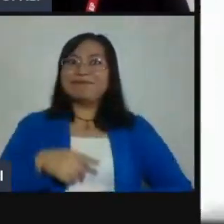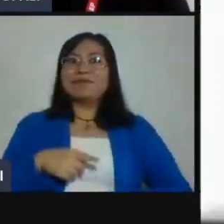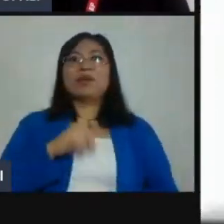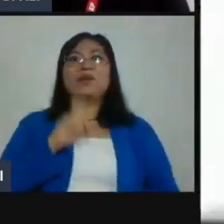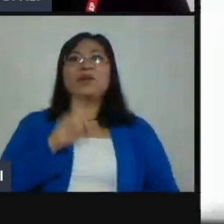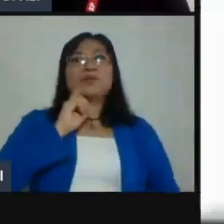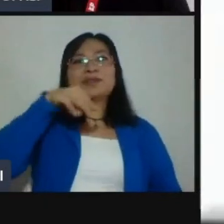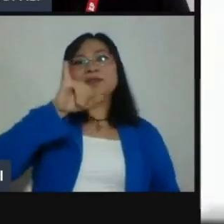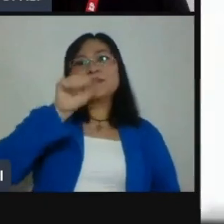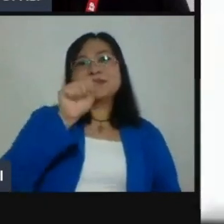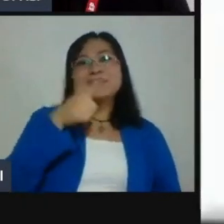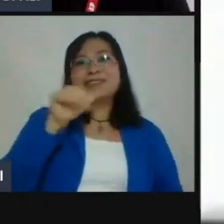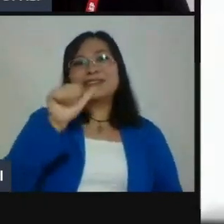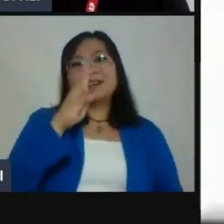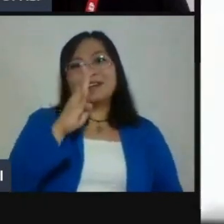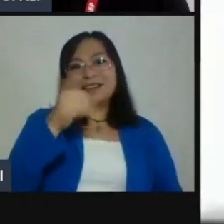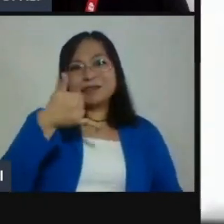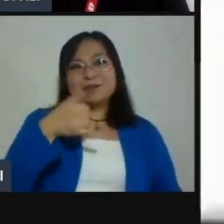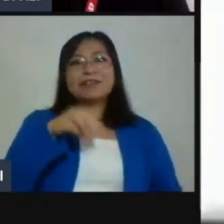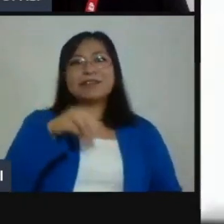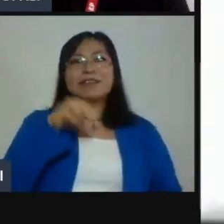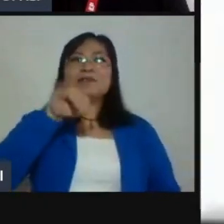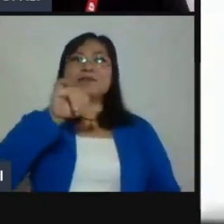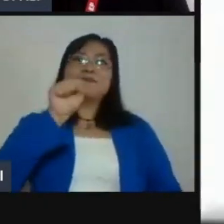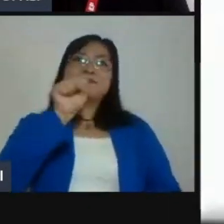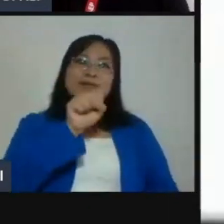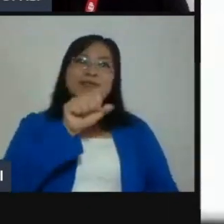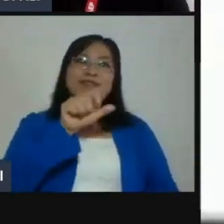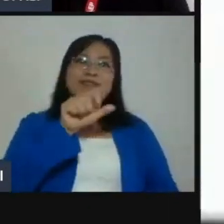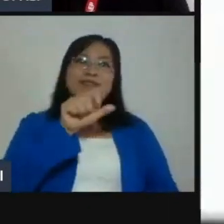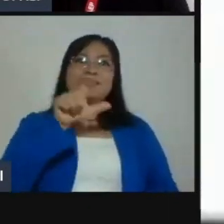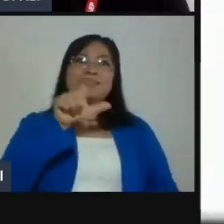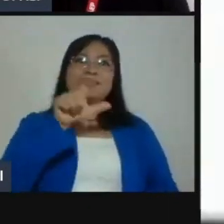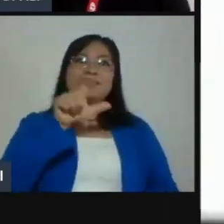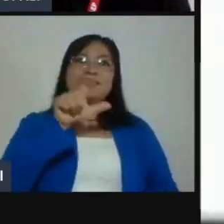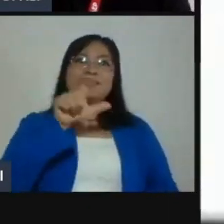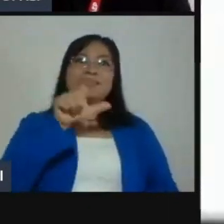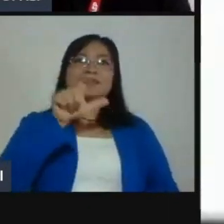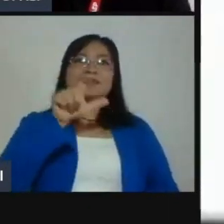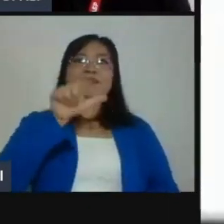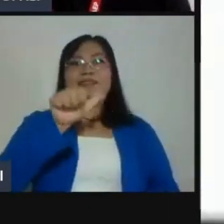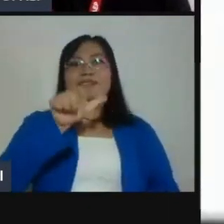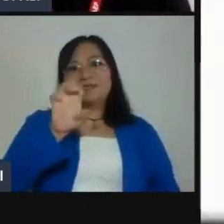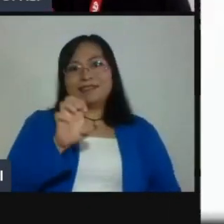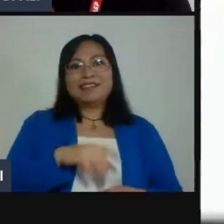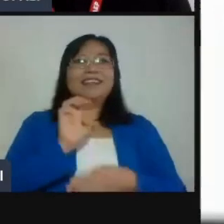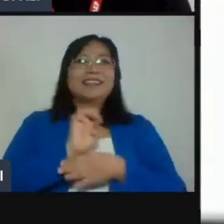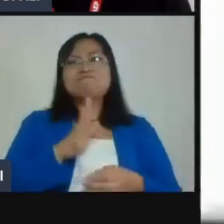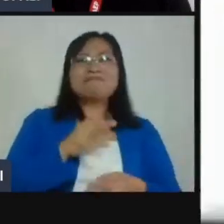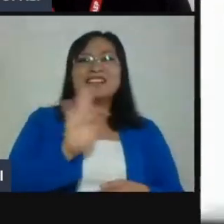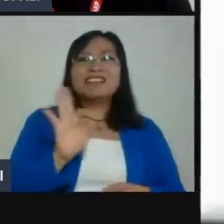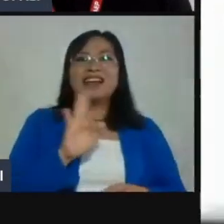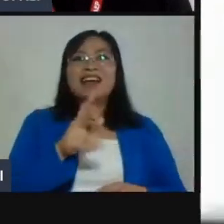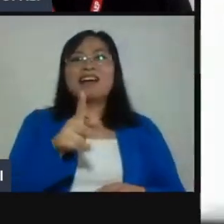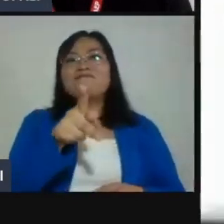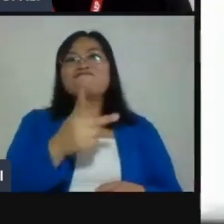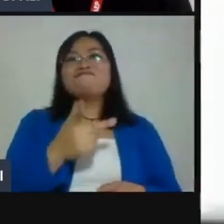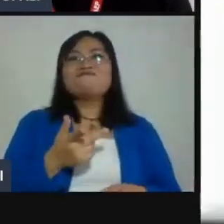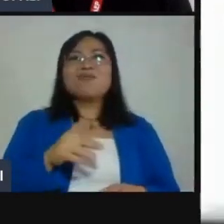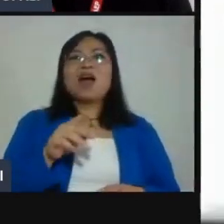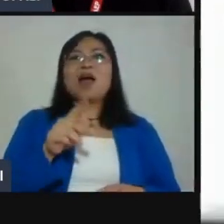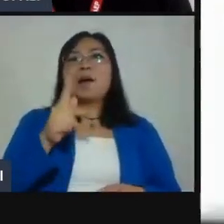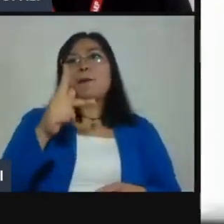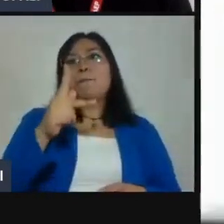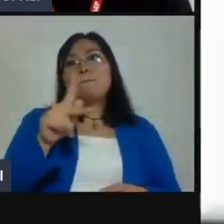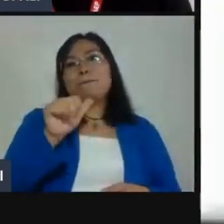hayan permitido mostrarlo. Y es como si fuera una página web. Ahorita te voy a mostrar y, por favor, toma lo que